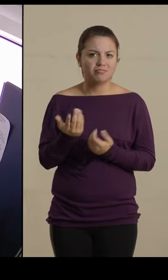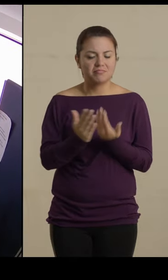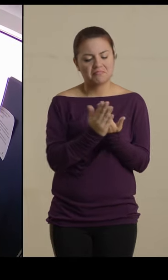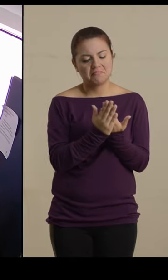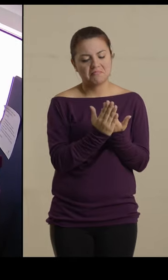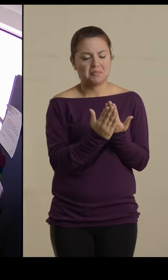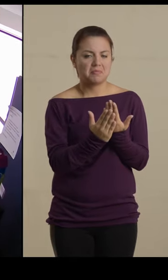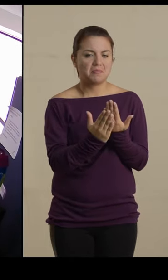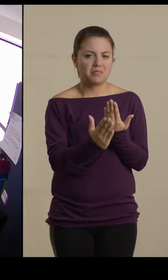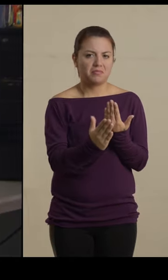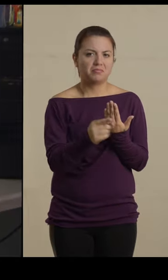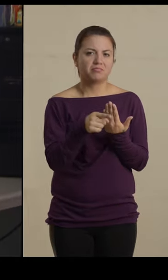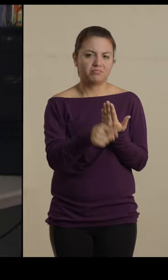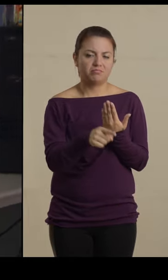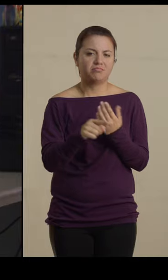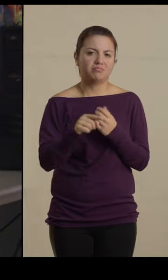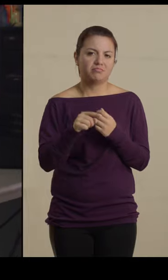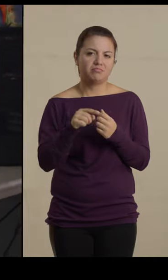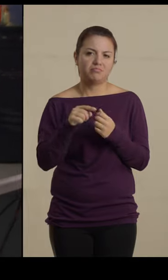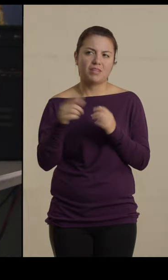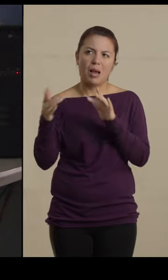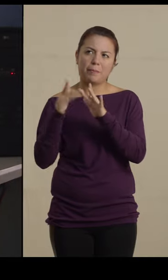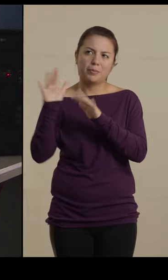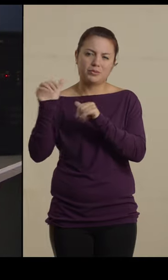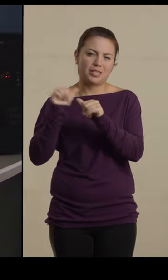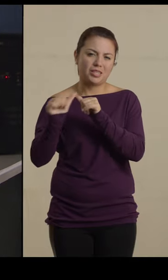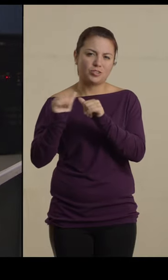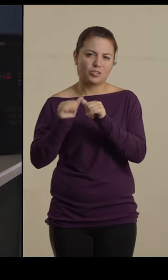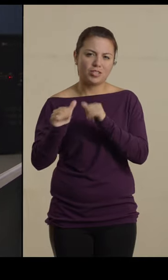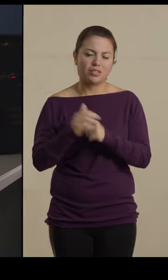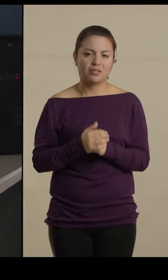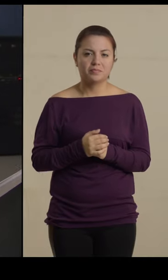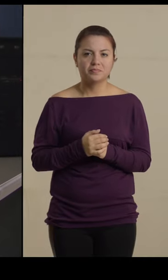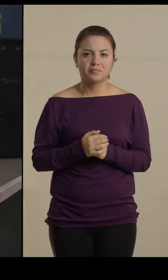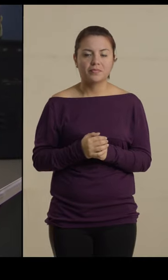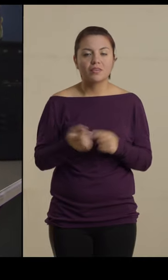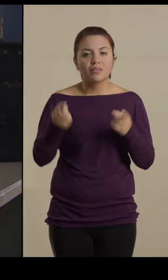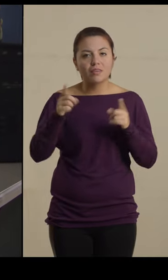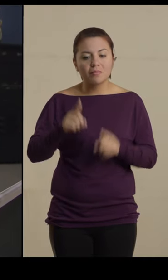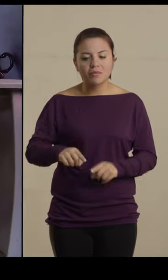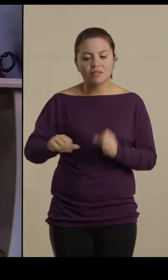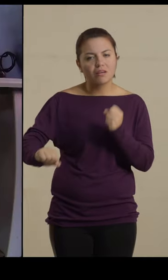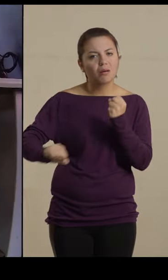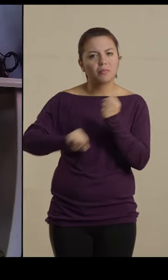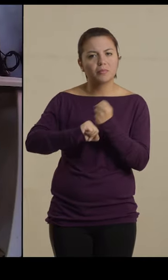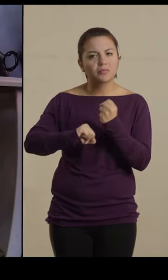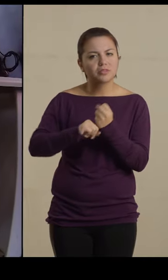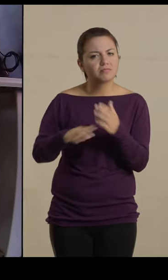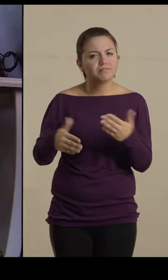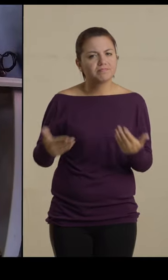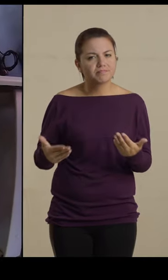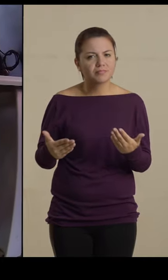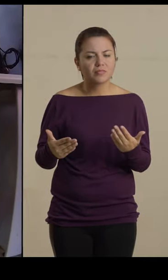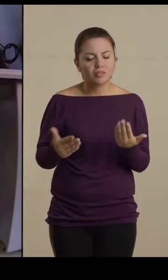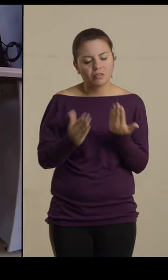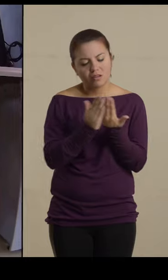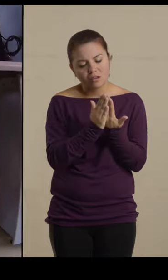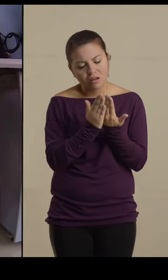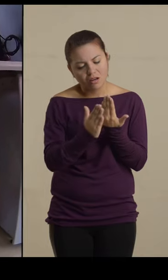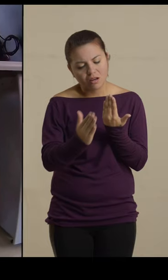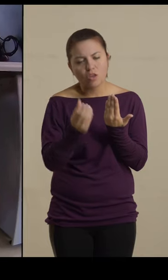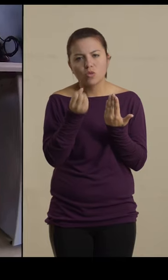movimiento en tesorería. Y pues también nos estaba colaborando, foliando